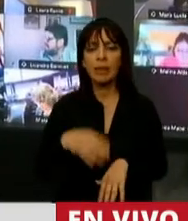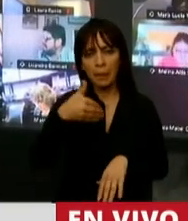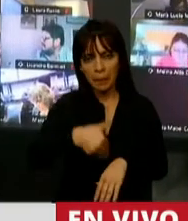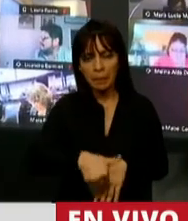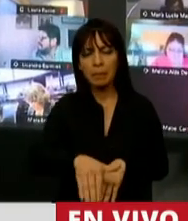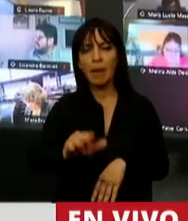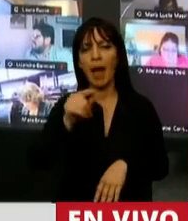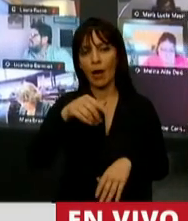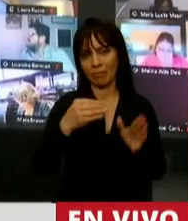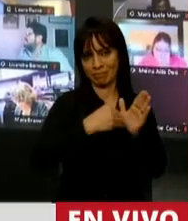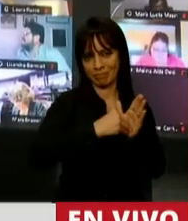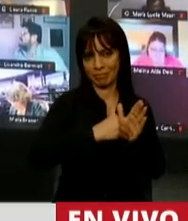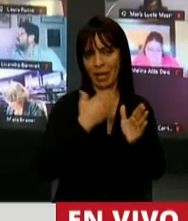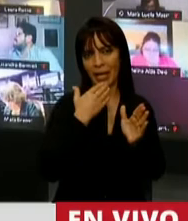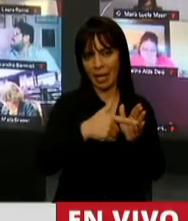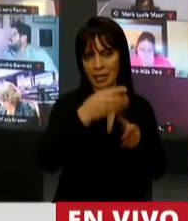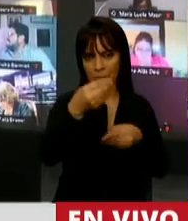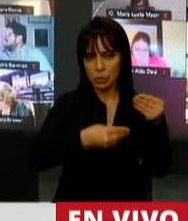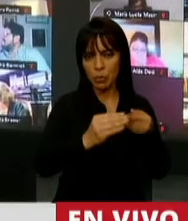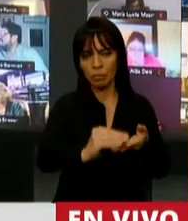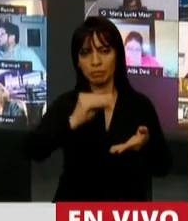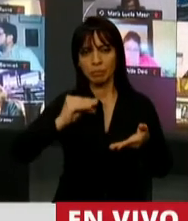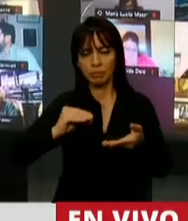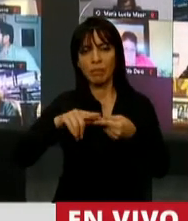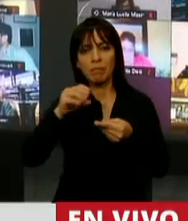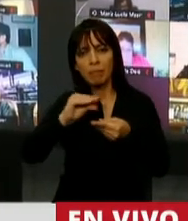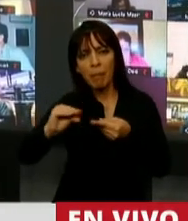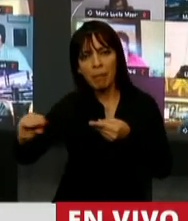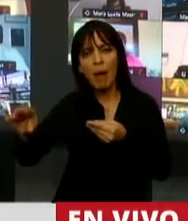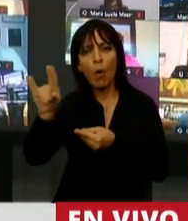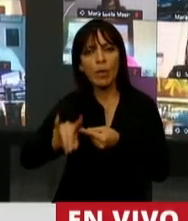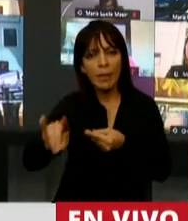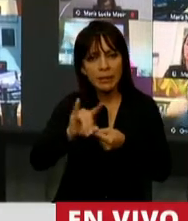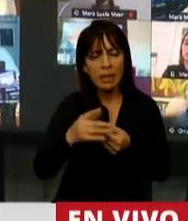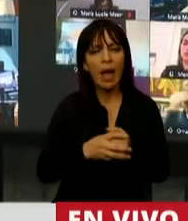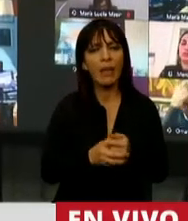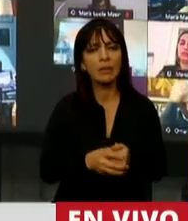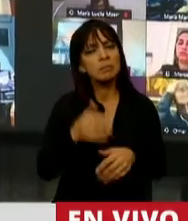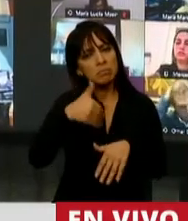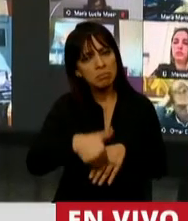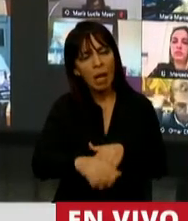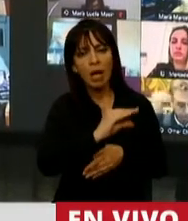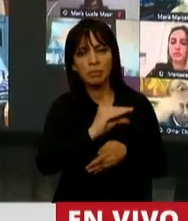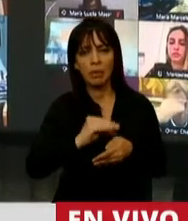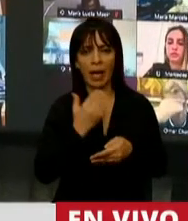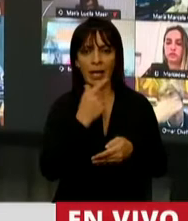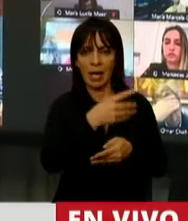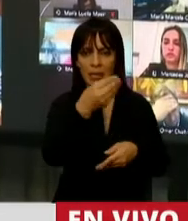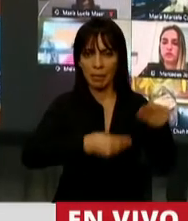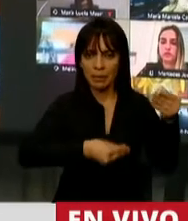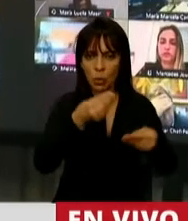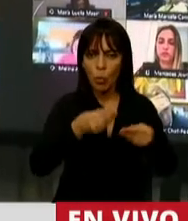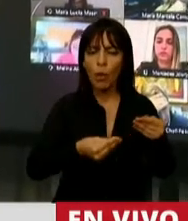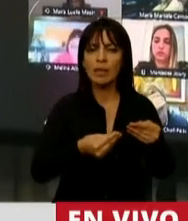tener en este presupuesto dinero para las universidades, vamos a tener en este presupuesto